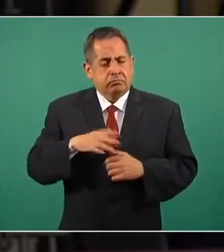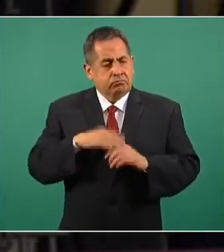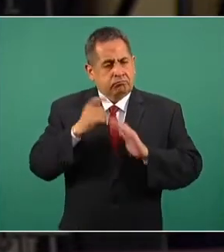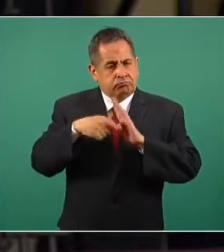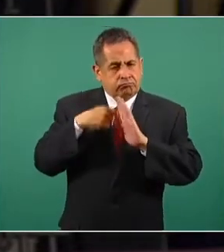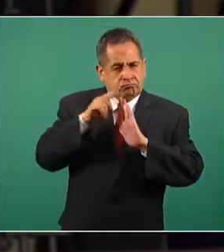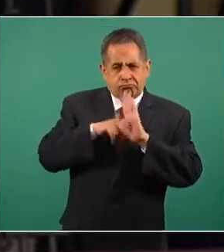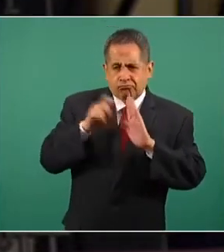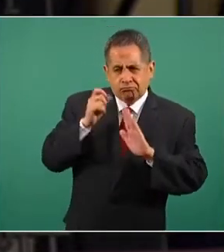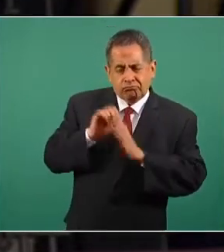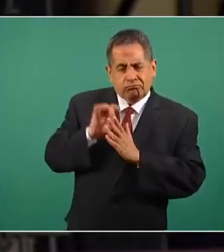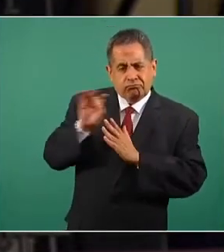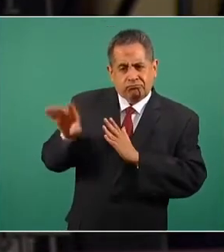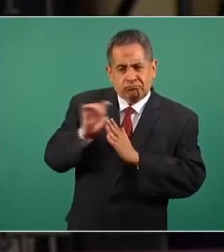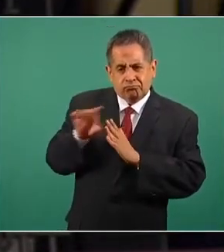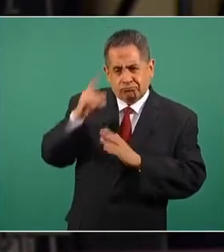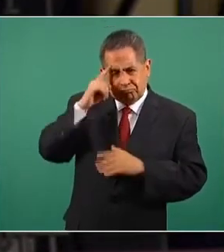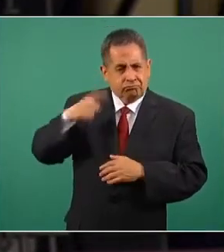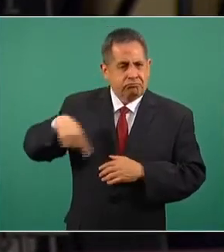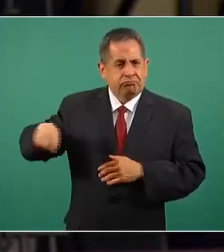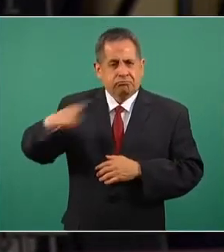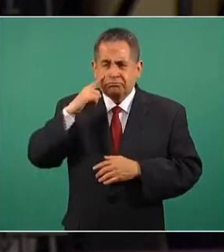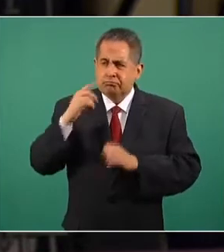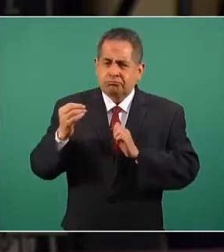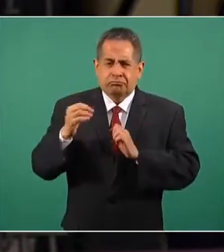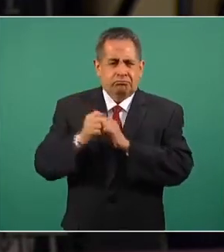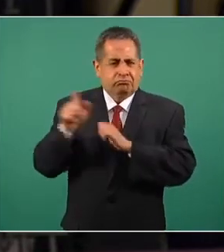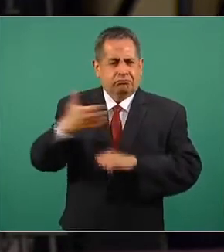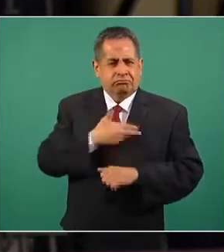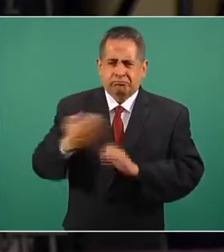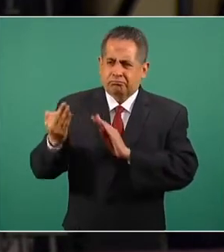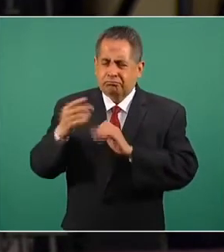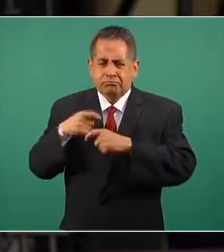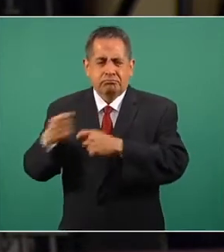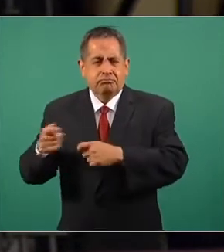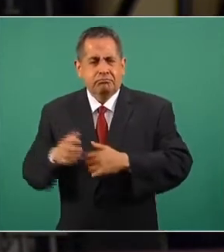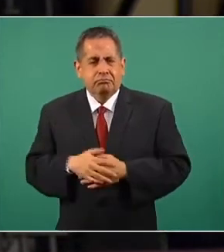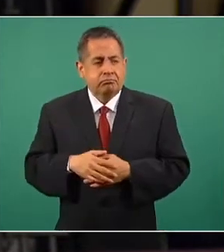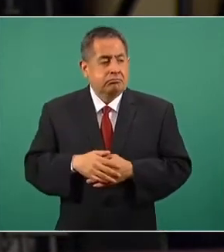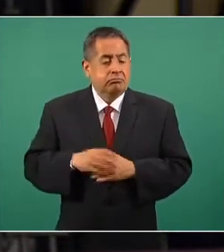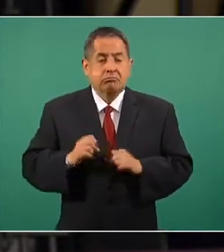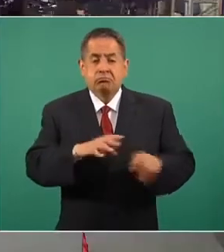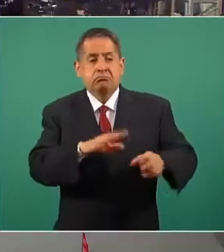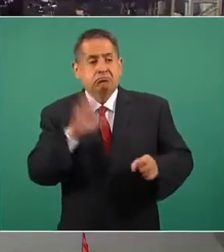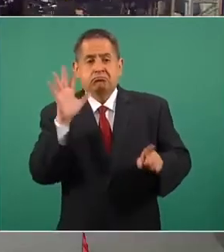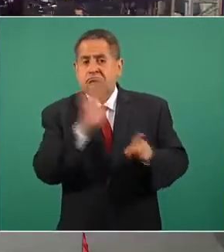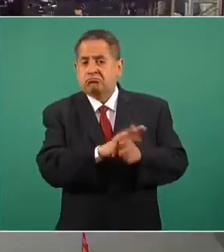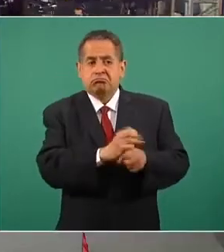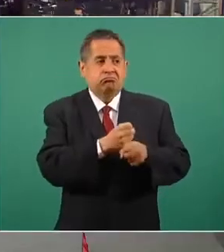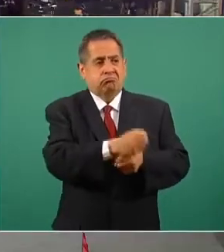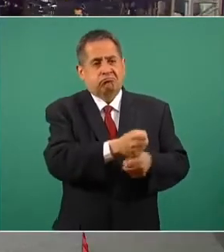aquí a personas cercanas al presidente y dejaron que golpearan a la gente.